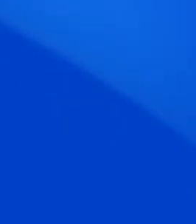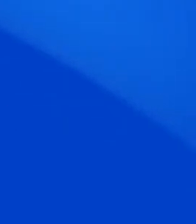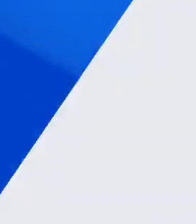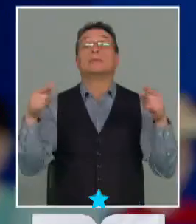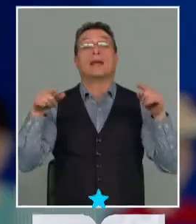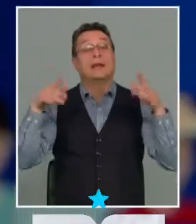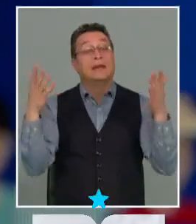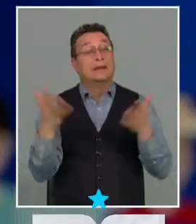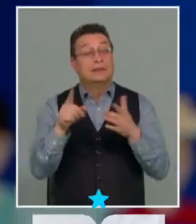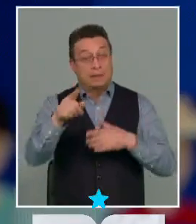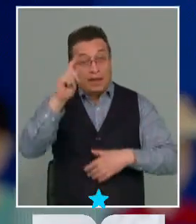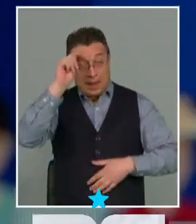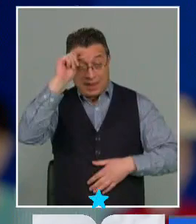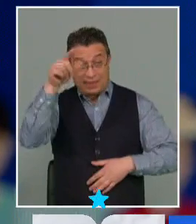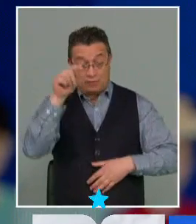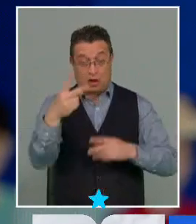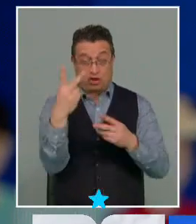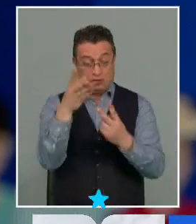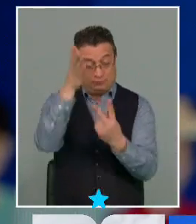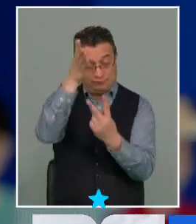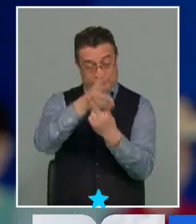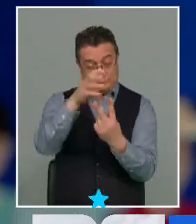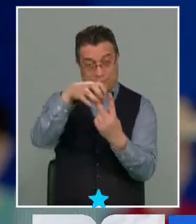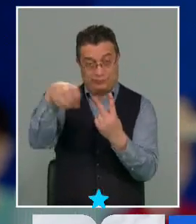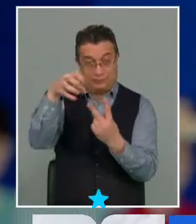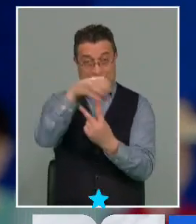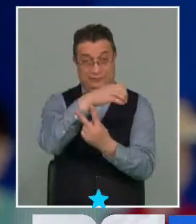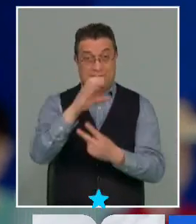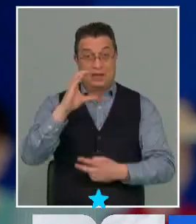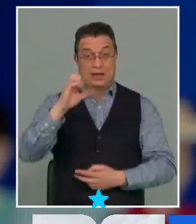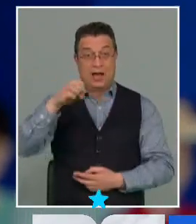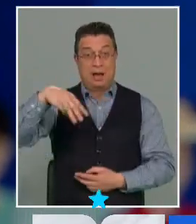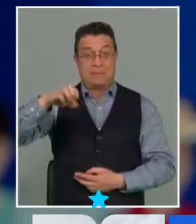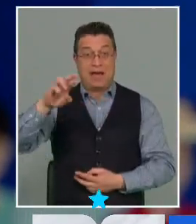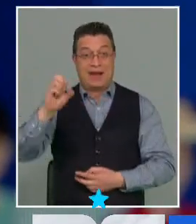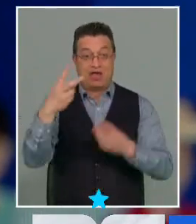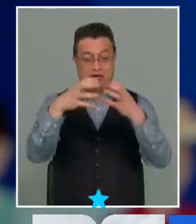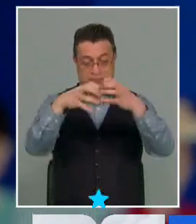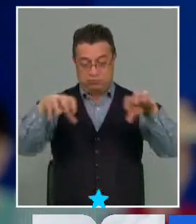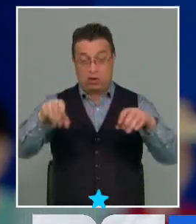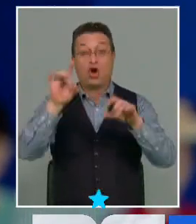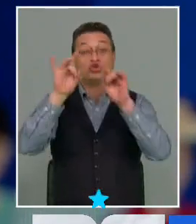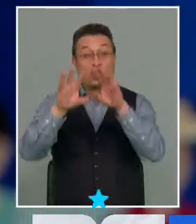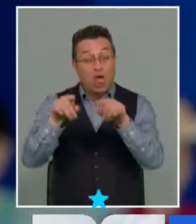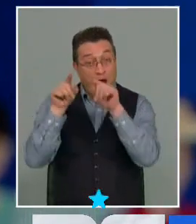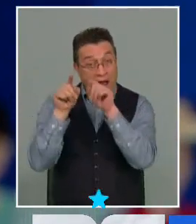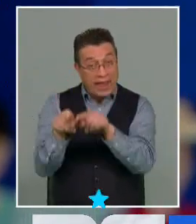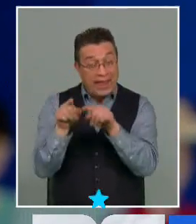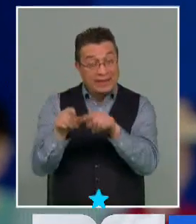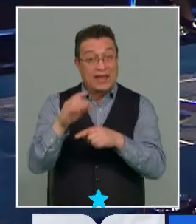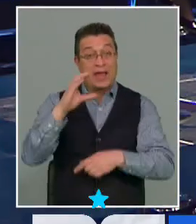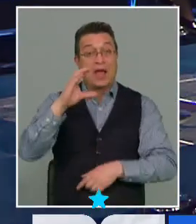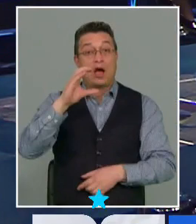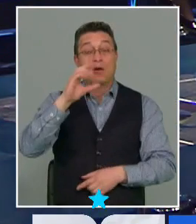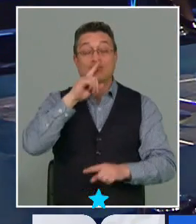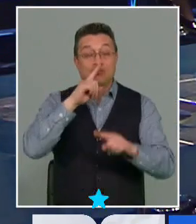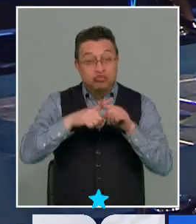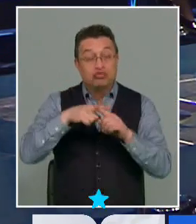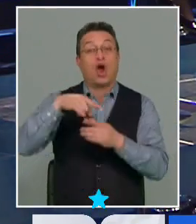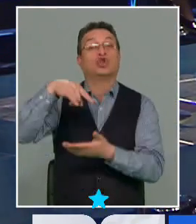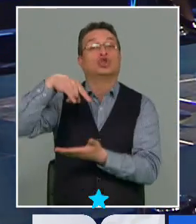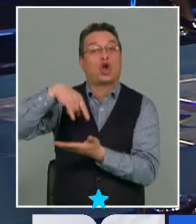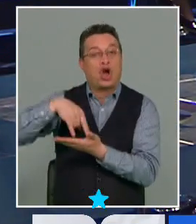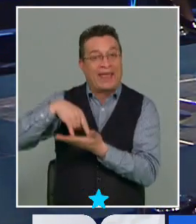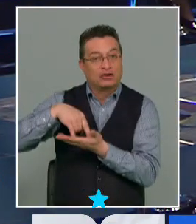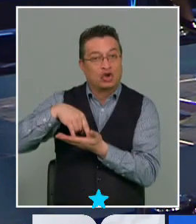ambas cámaras, siguiendo la idea del bicameralismo aplicado por Tomás, solo esta Cámara se llama Congreso.